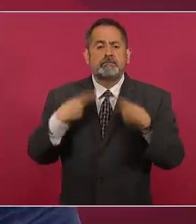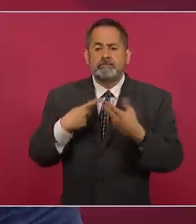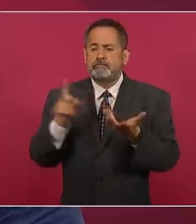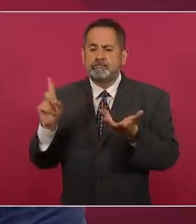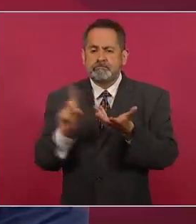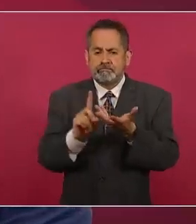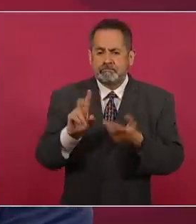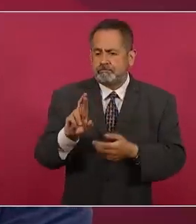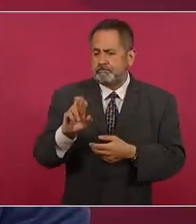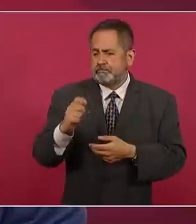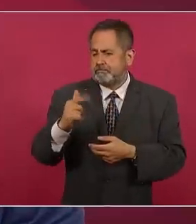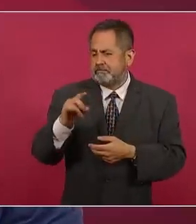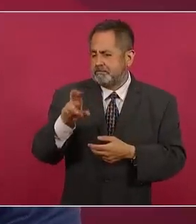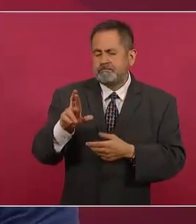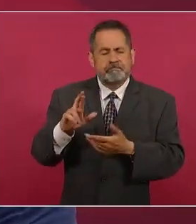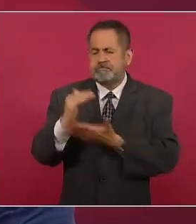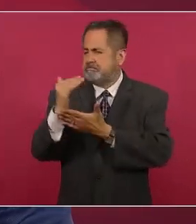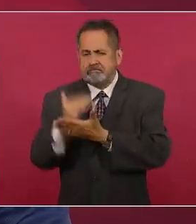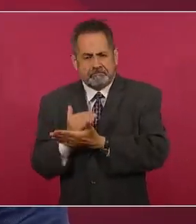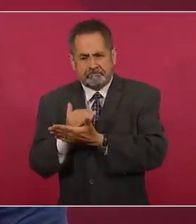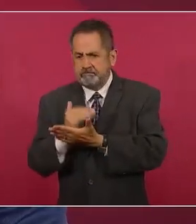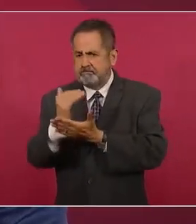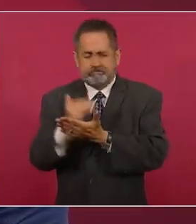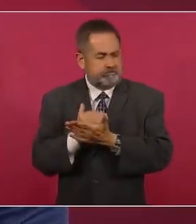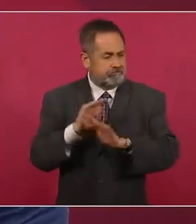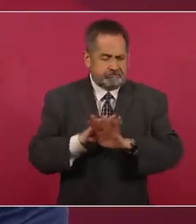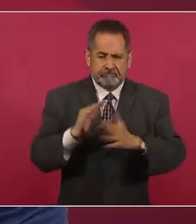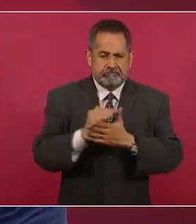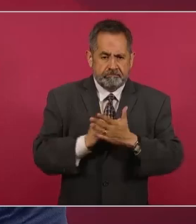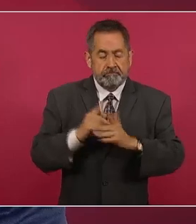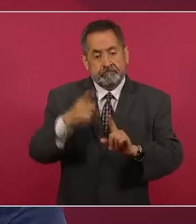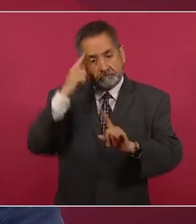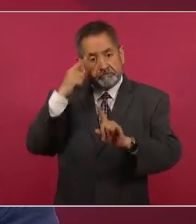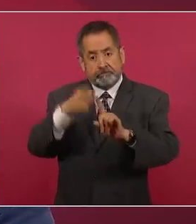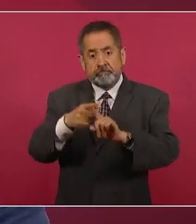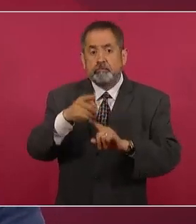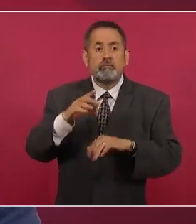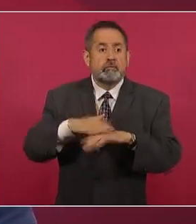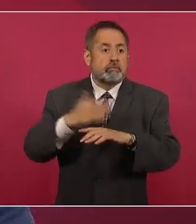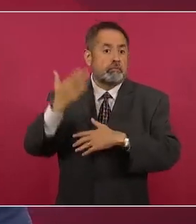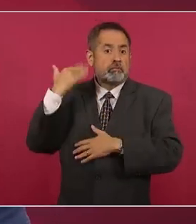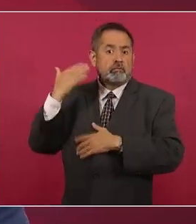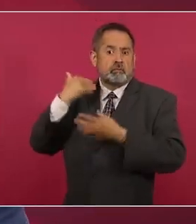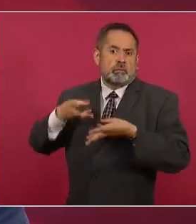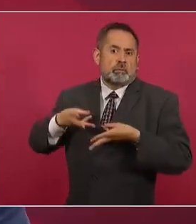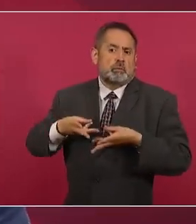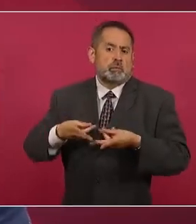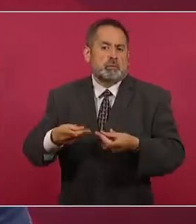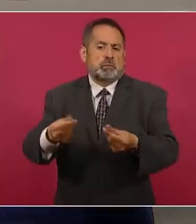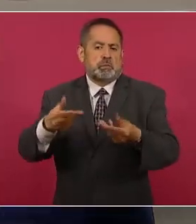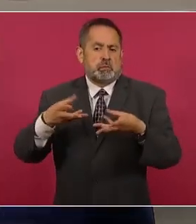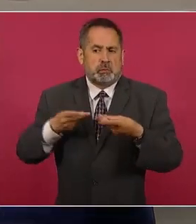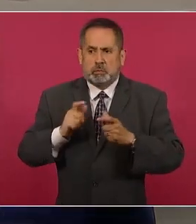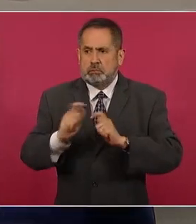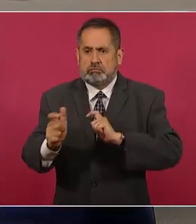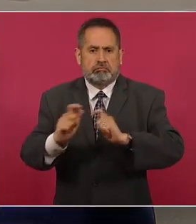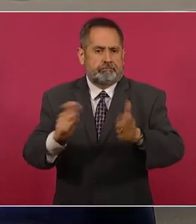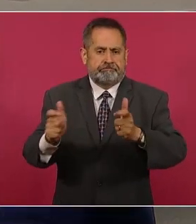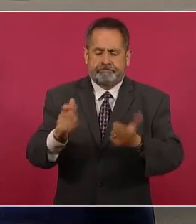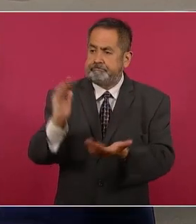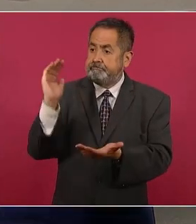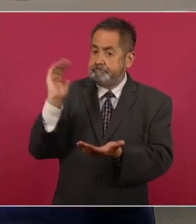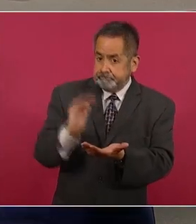sosteniendo como principio el que el ahorro que se va a lograr con esta reforma, va a